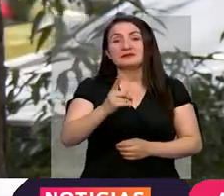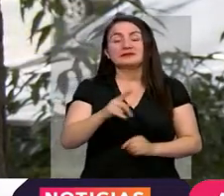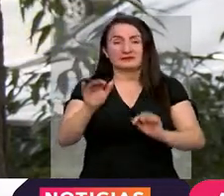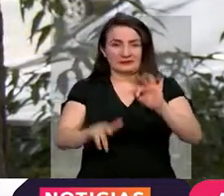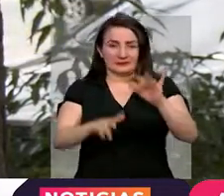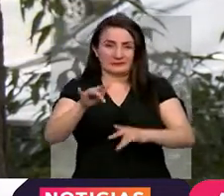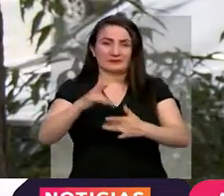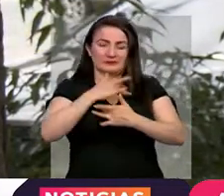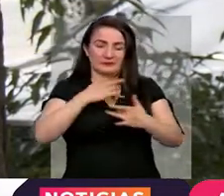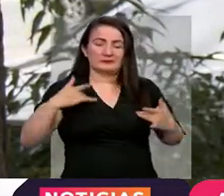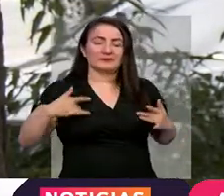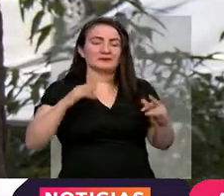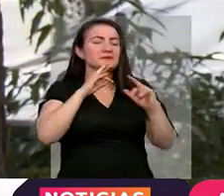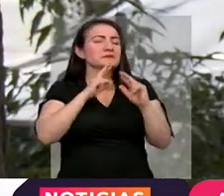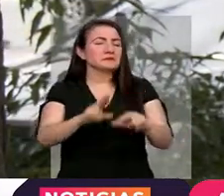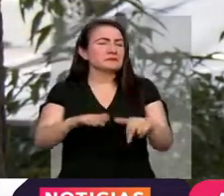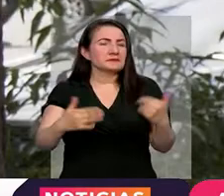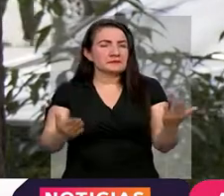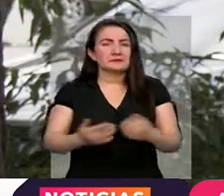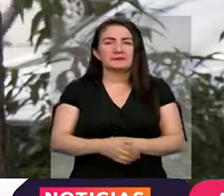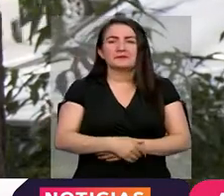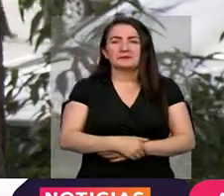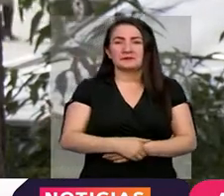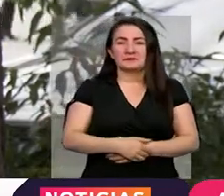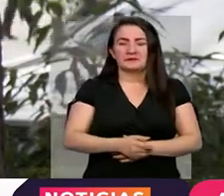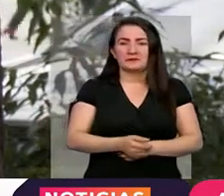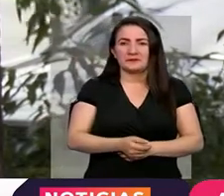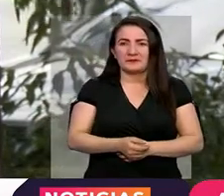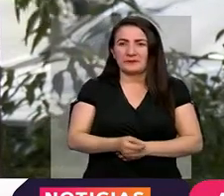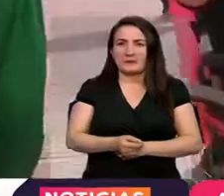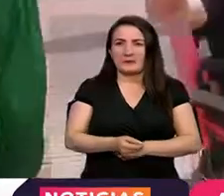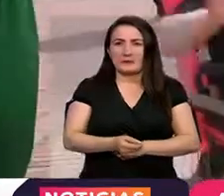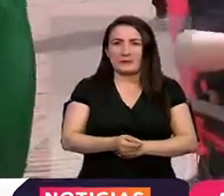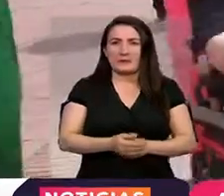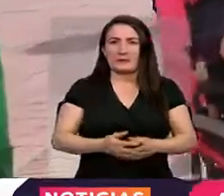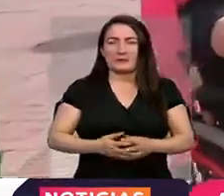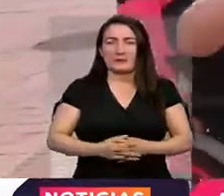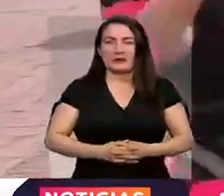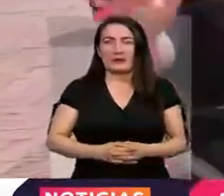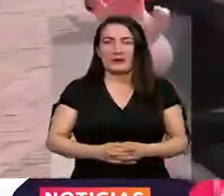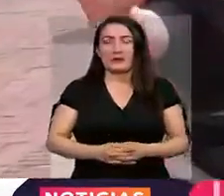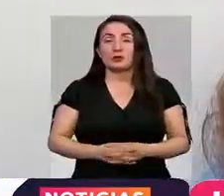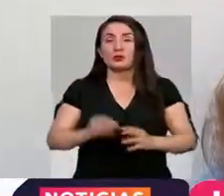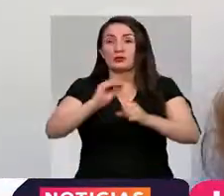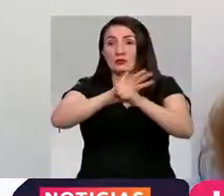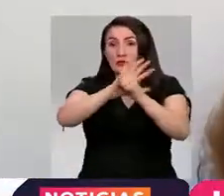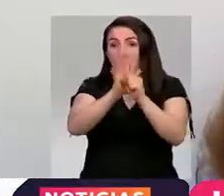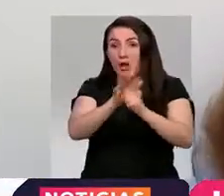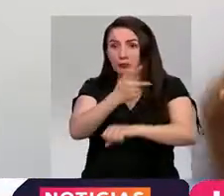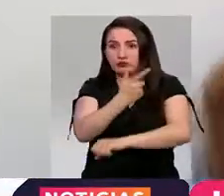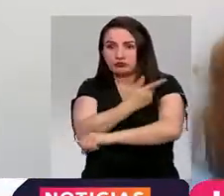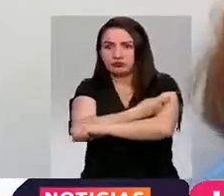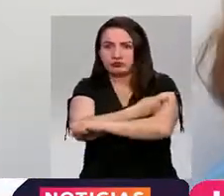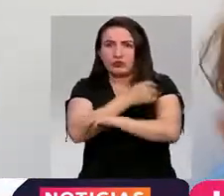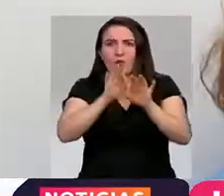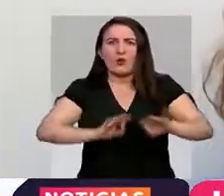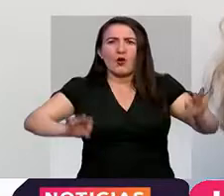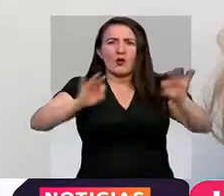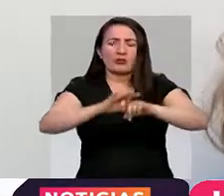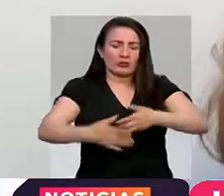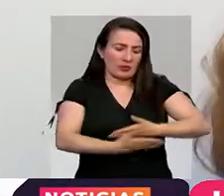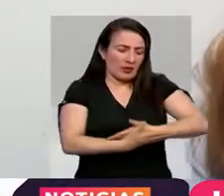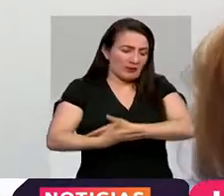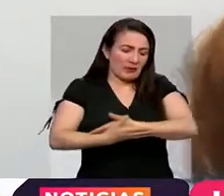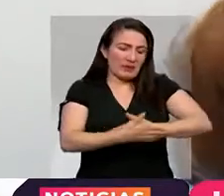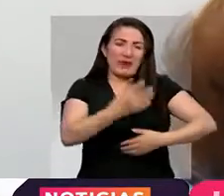Secretaría de Salud respondió varias preguntas sobre vacunación. Se los presentamos. La vacunación desde los primeros meses de vida